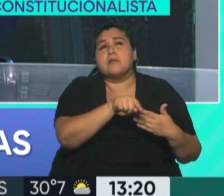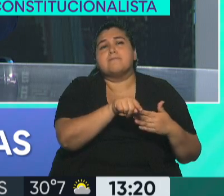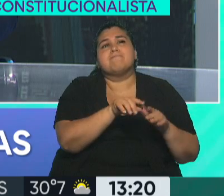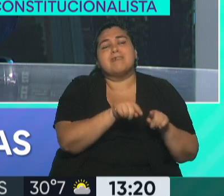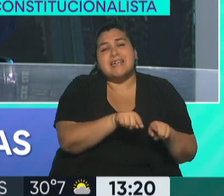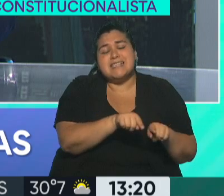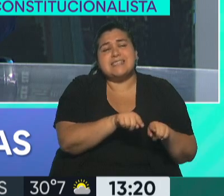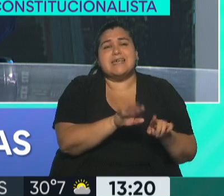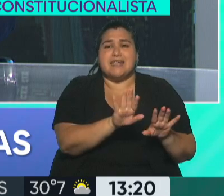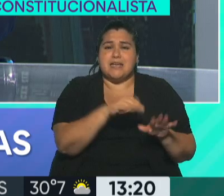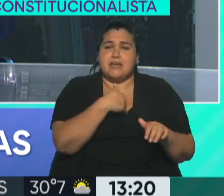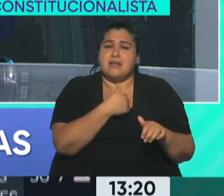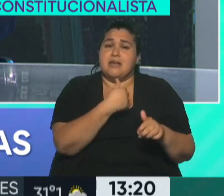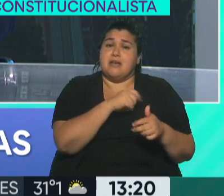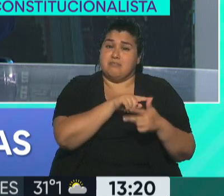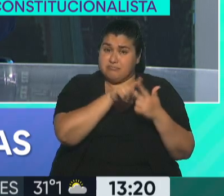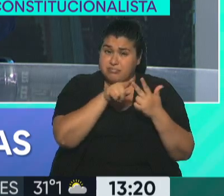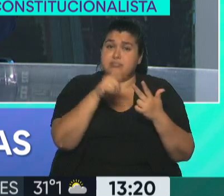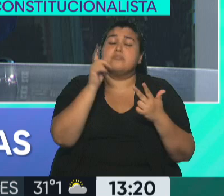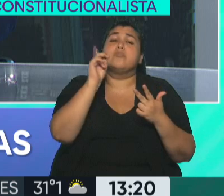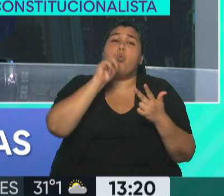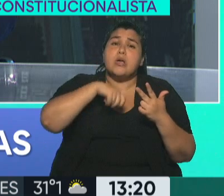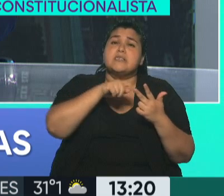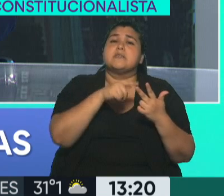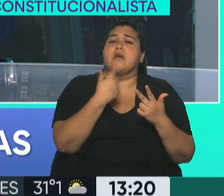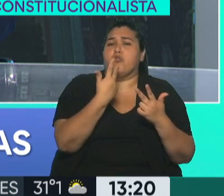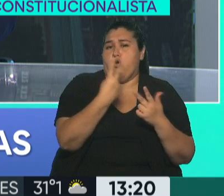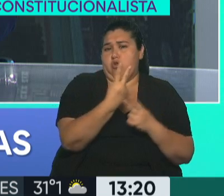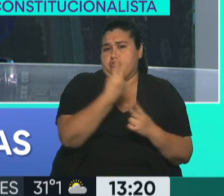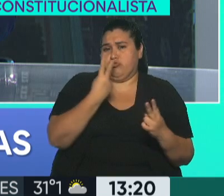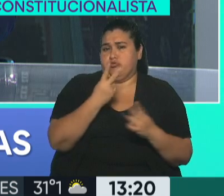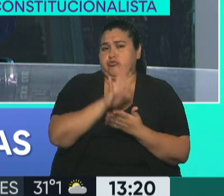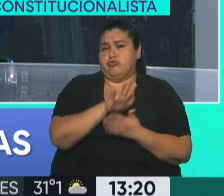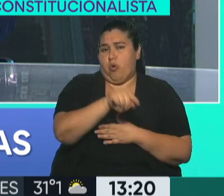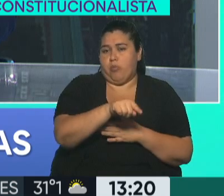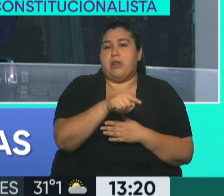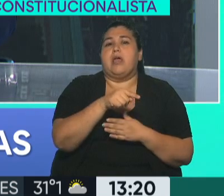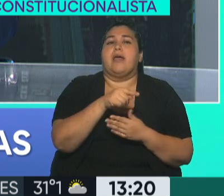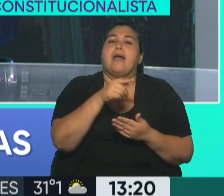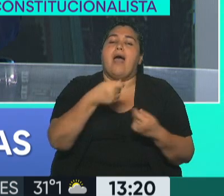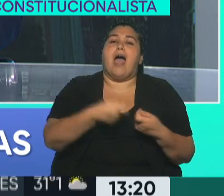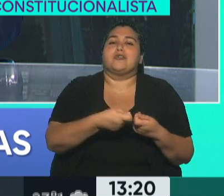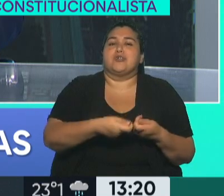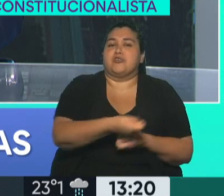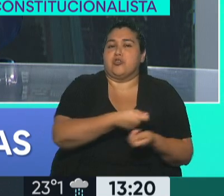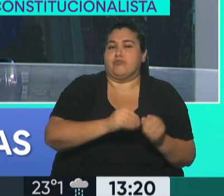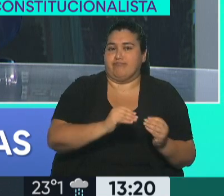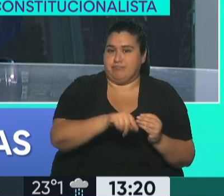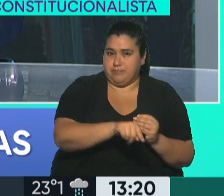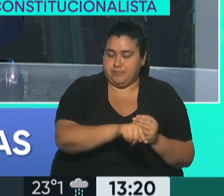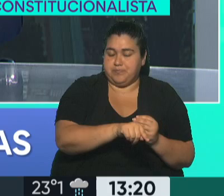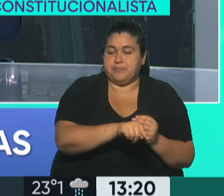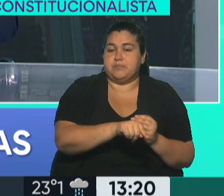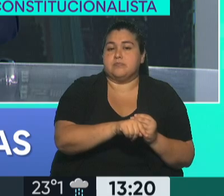Hubo, de los tres integrantes del tribunal oral, dos también estaban por la condena por la asociación ilícita. Pero hubo uno que,